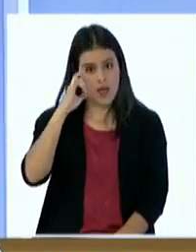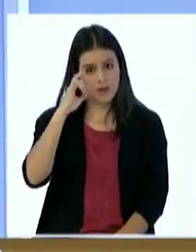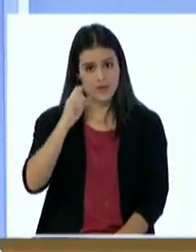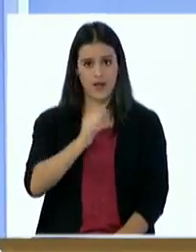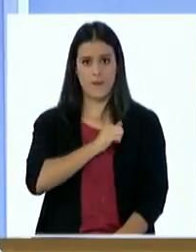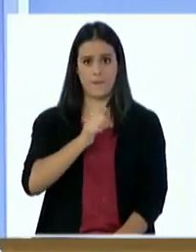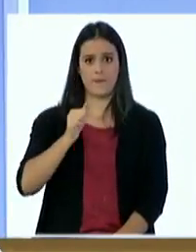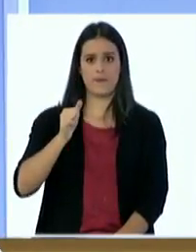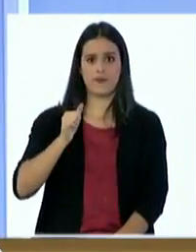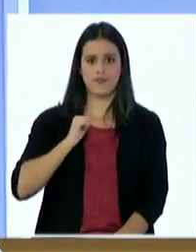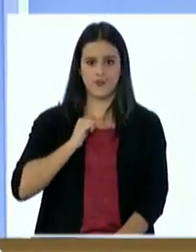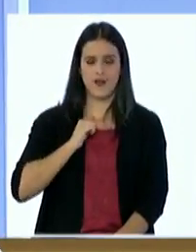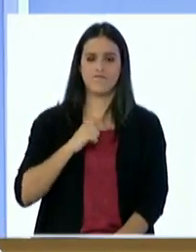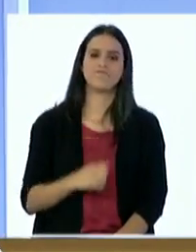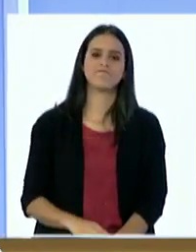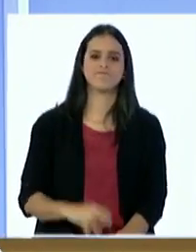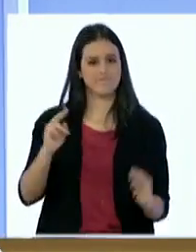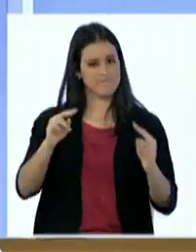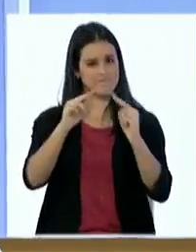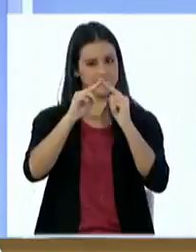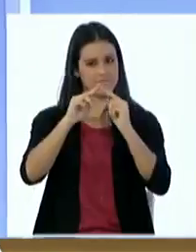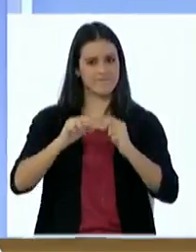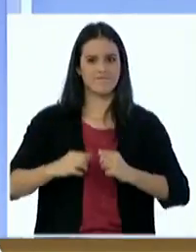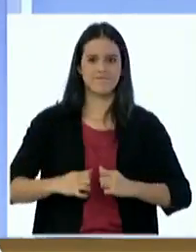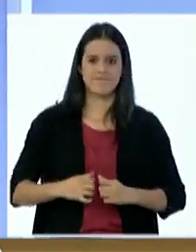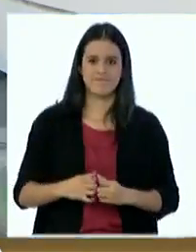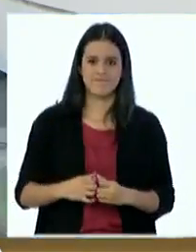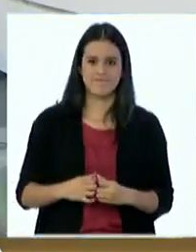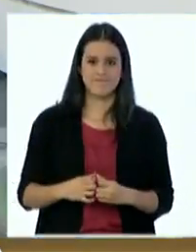darienajol j salas será hasta una próxima oportunidad